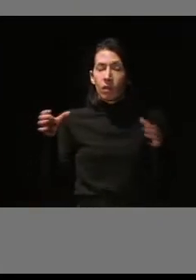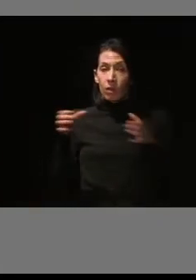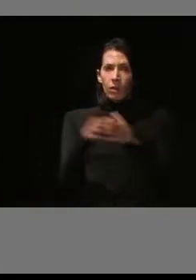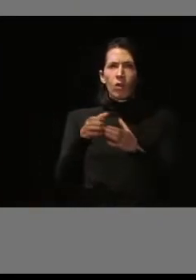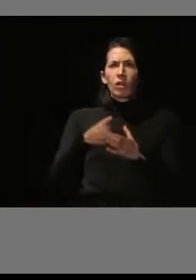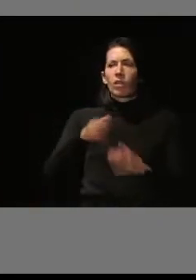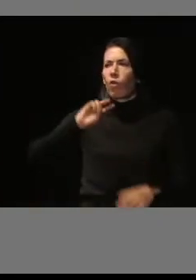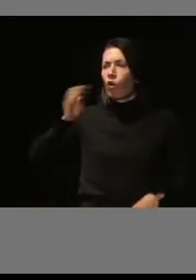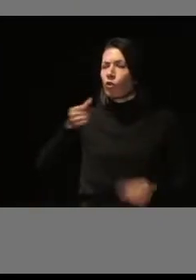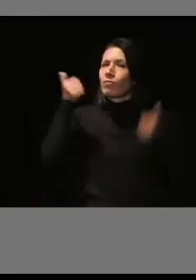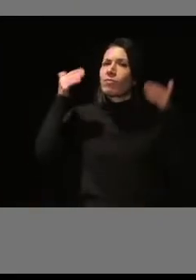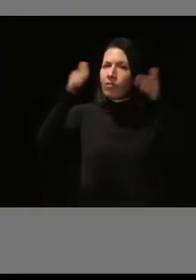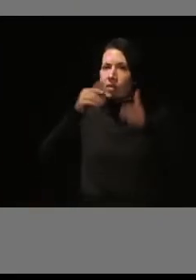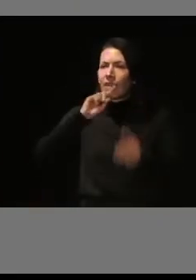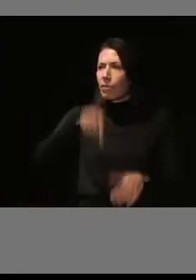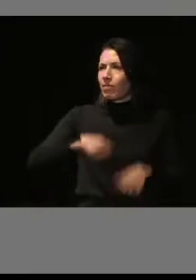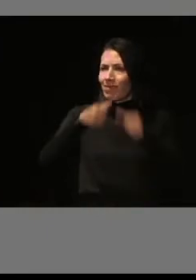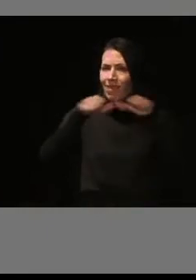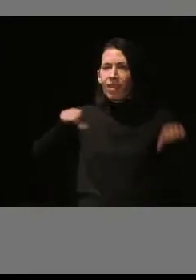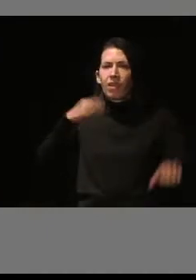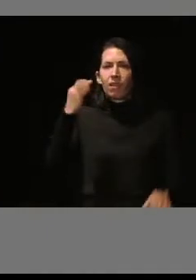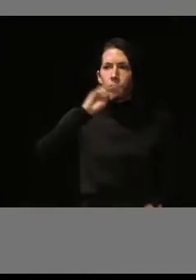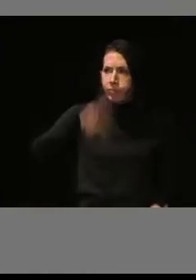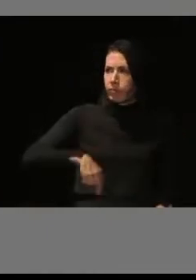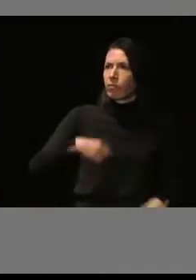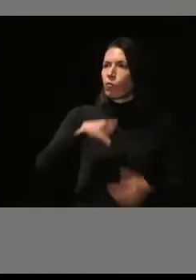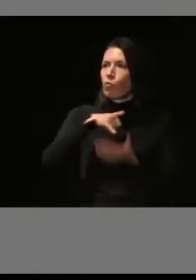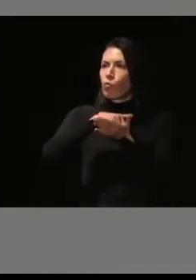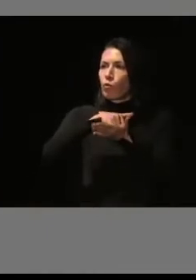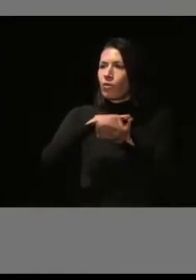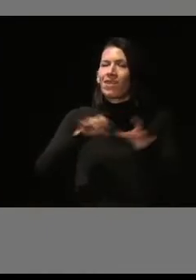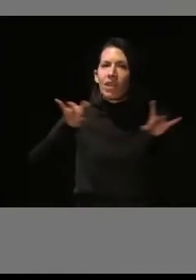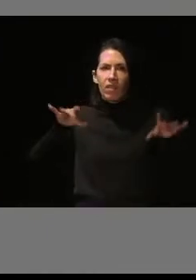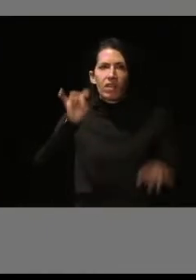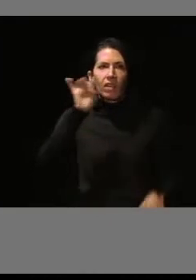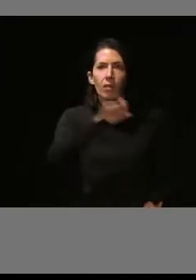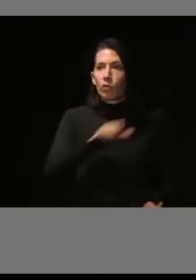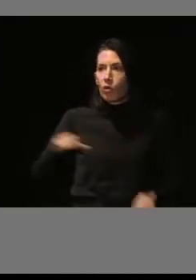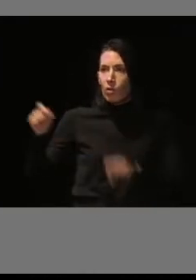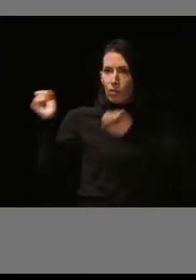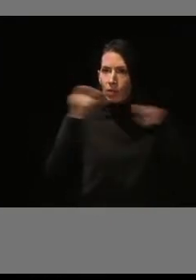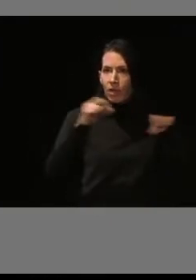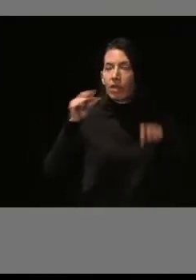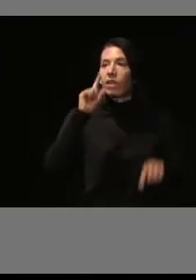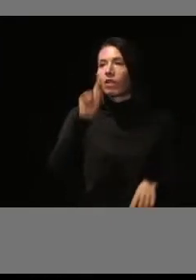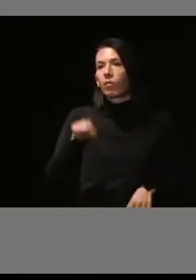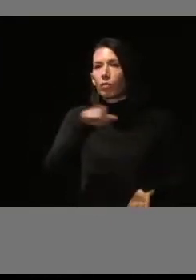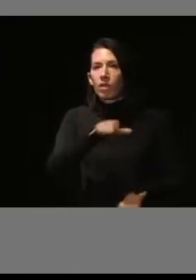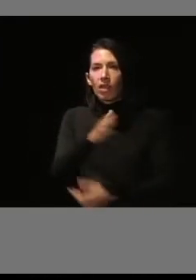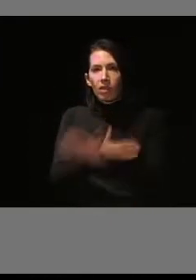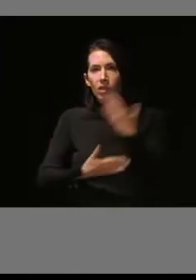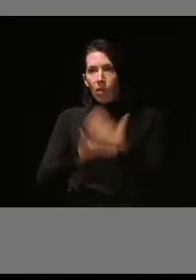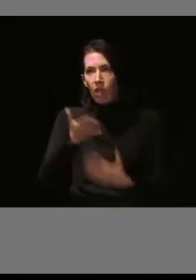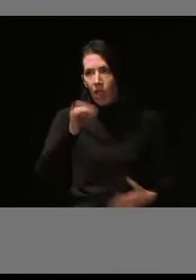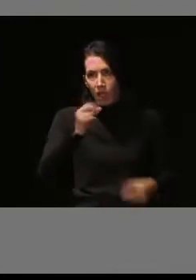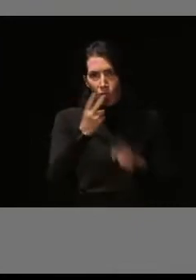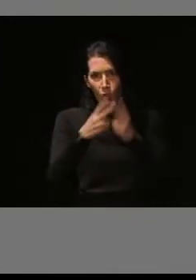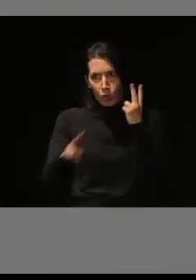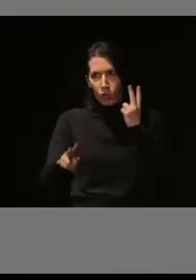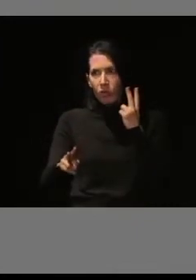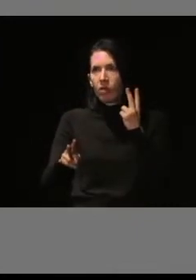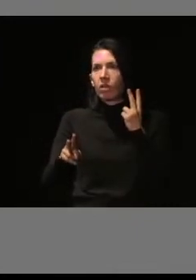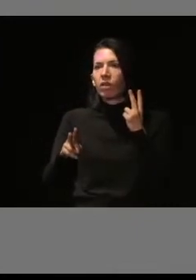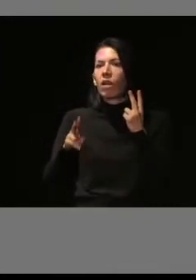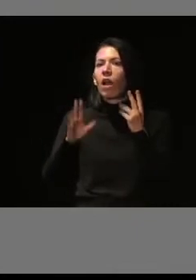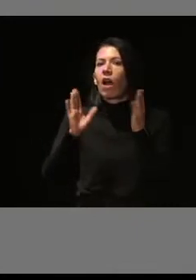considerados como vulnerables, son las personas inmigrantes y también las personas con discapacidad. ¿Y cómo